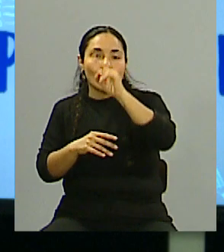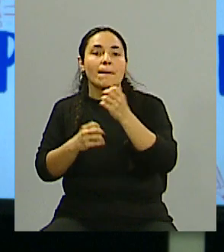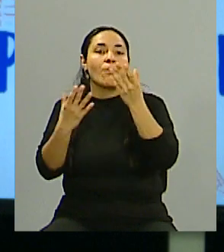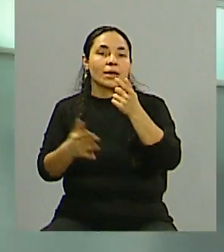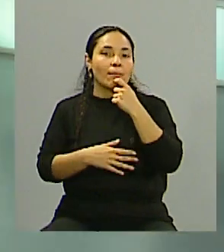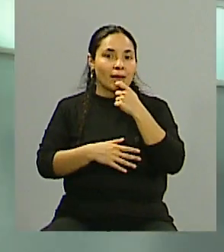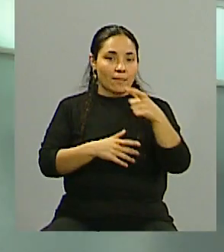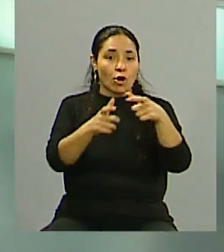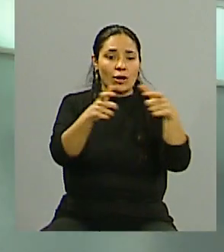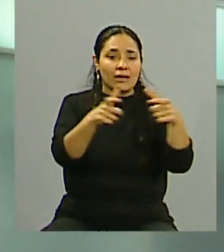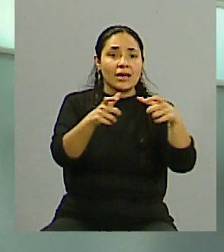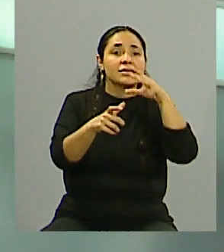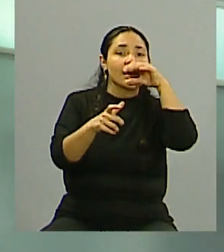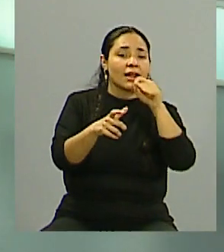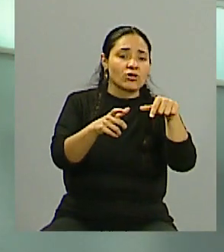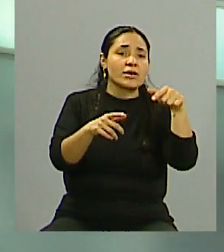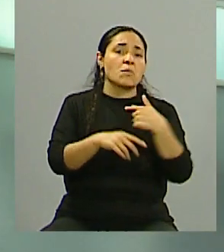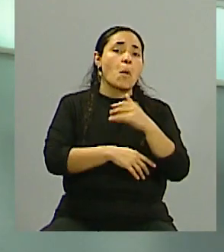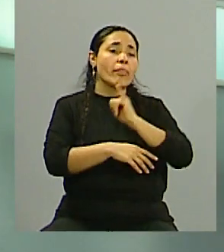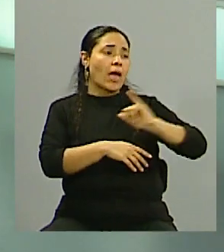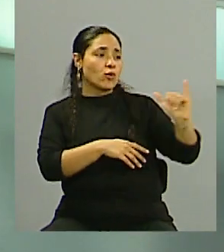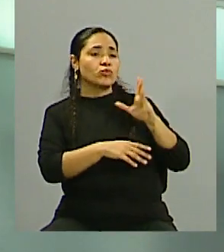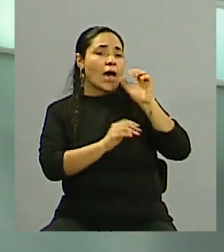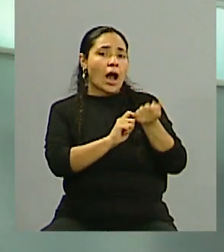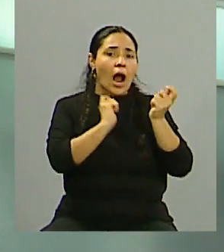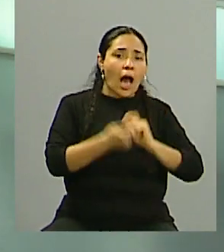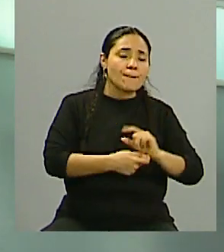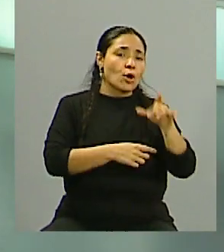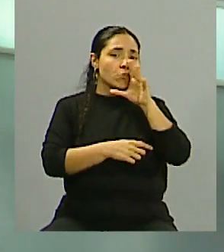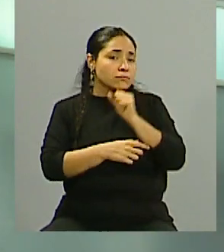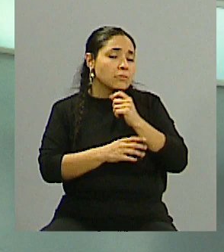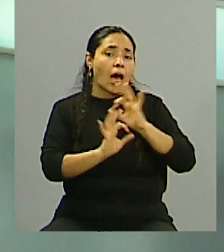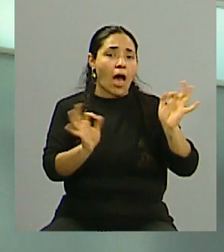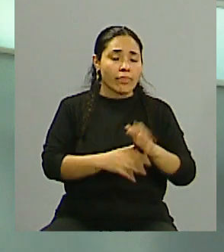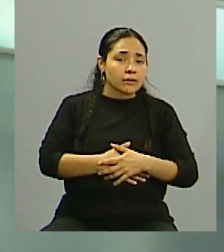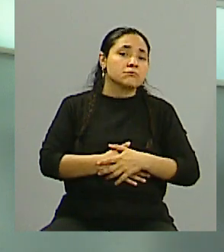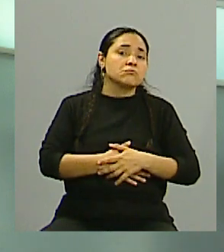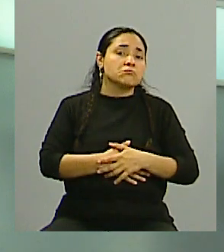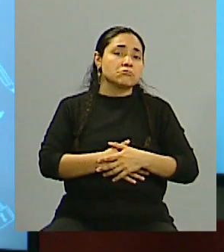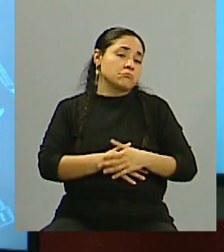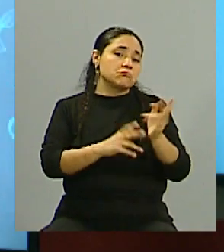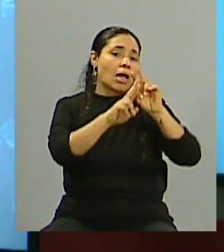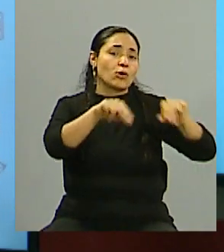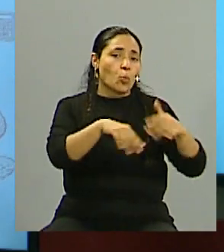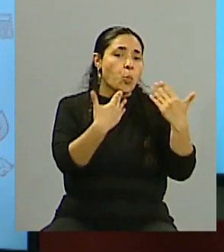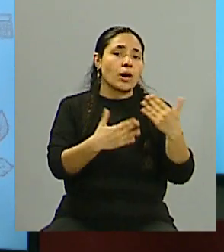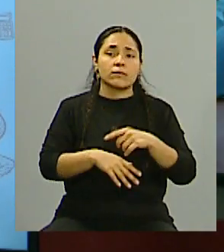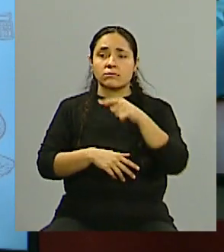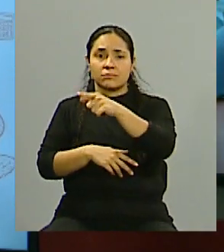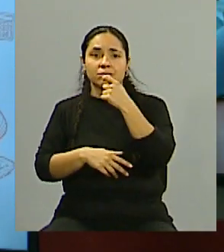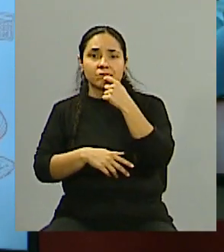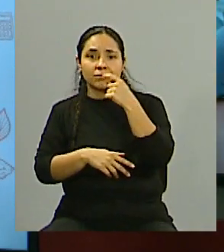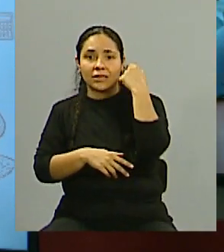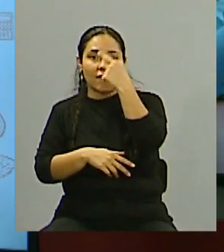La morfología de liris no la puedo cambiar. Wow, es muy serio. Para ponerlo en contexto de lo que significa. Pero está bueno que hablemos de esto, Mario, porque